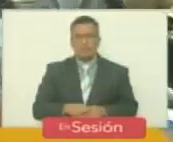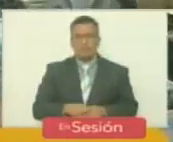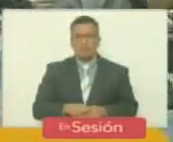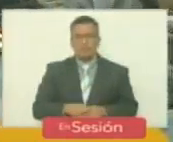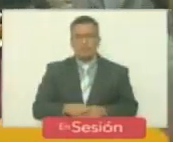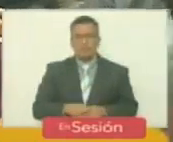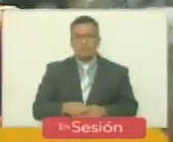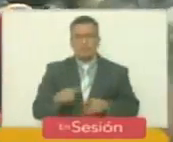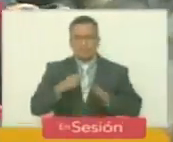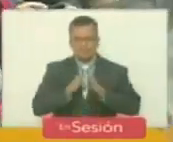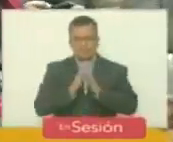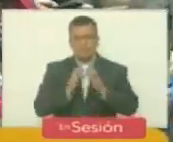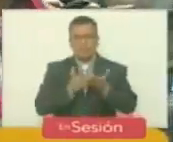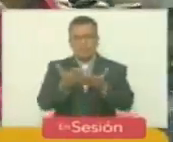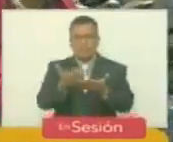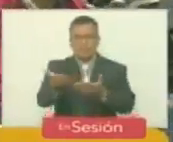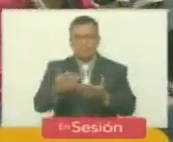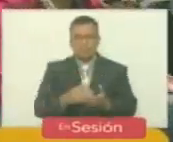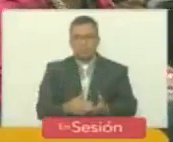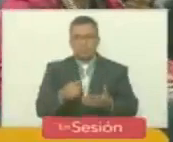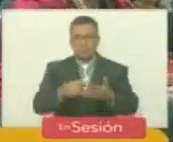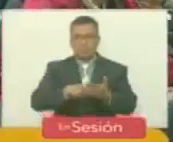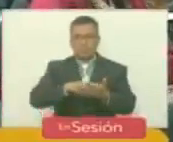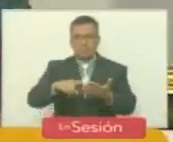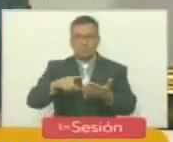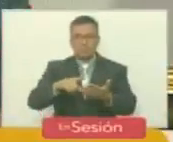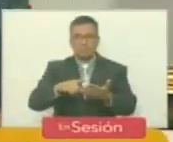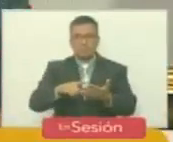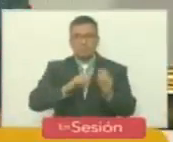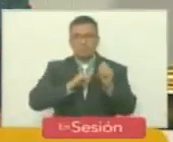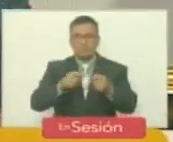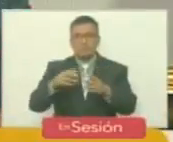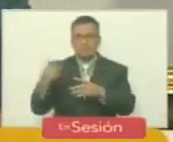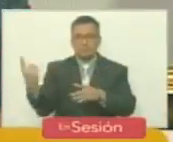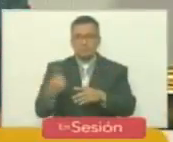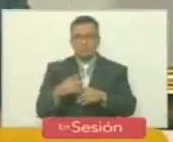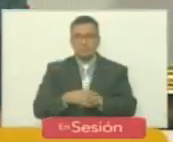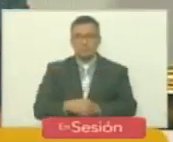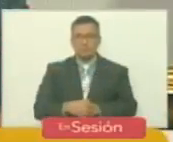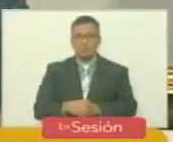Sírvanse, favor, dar paso a la delegación correspondiente.